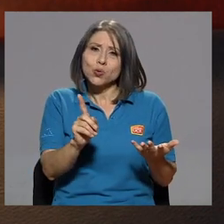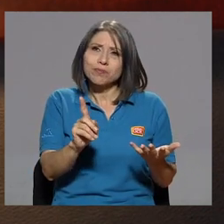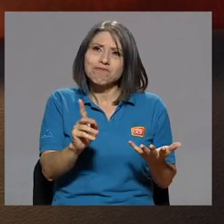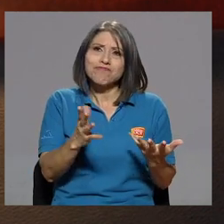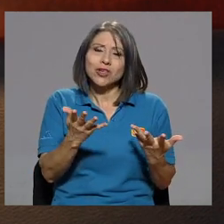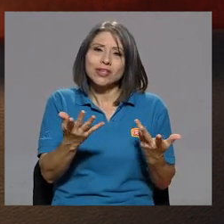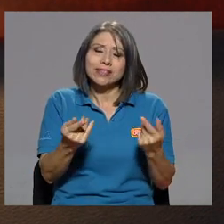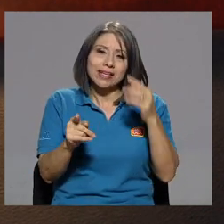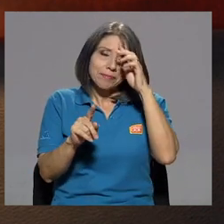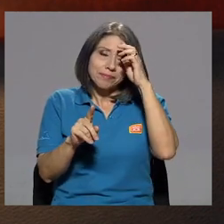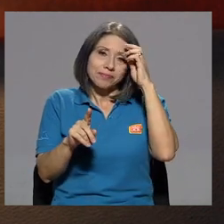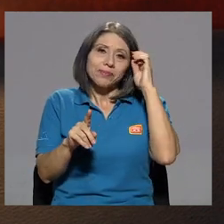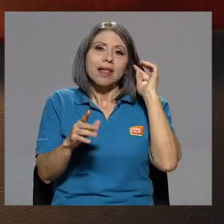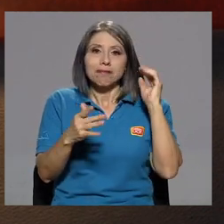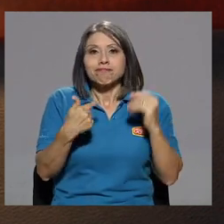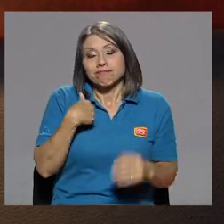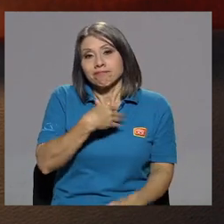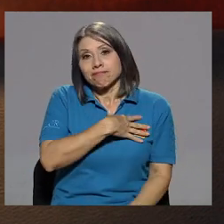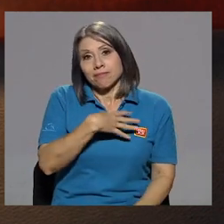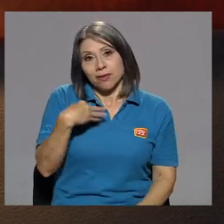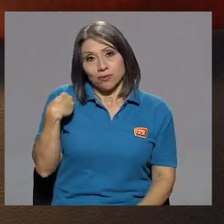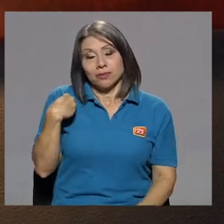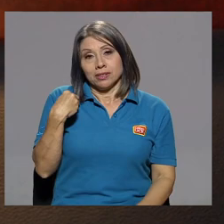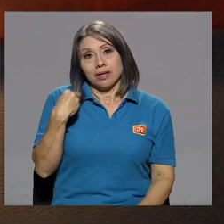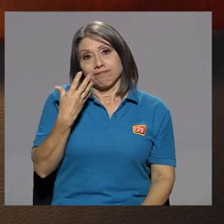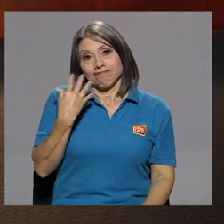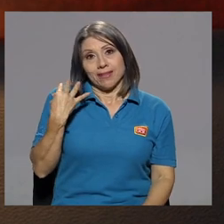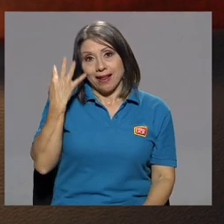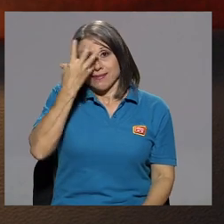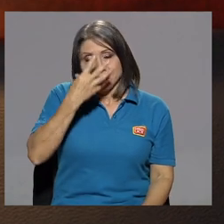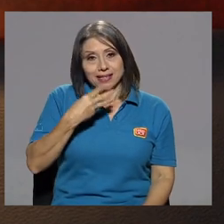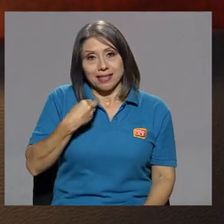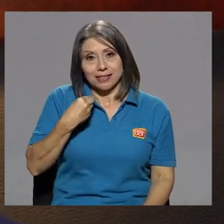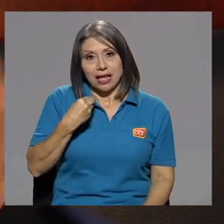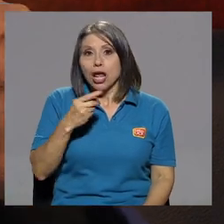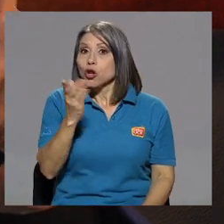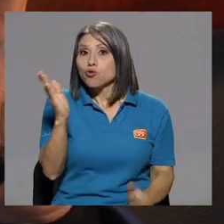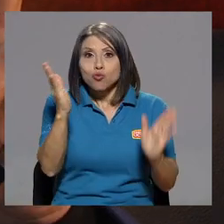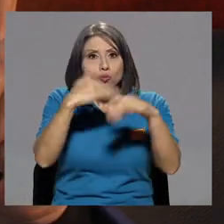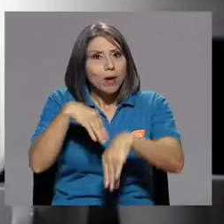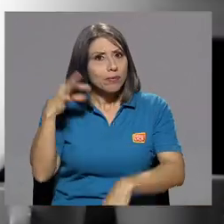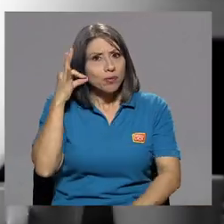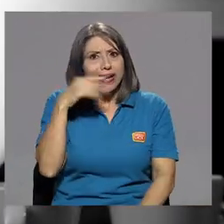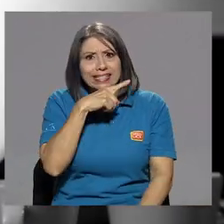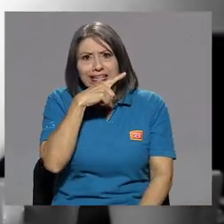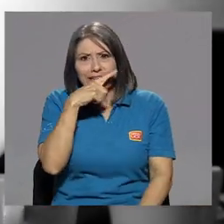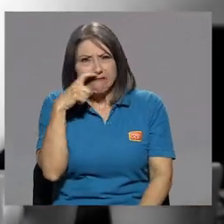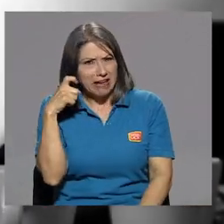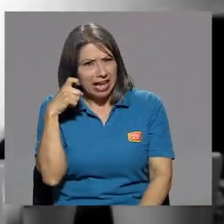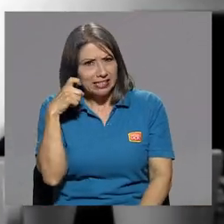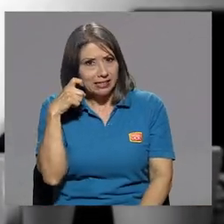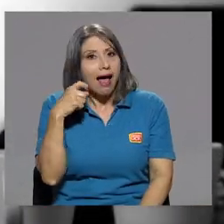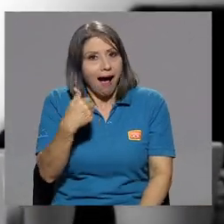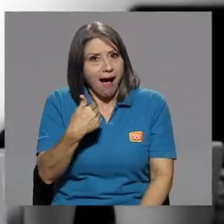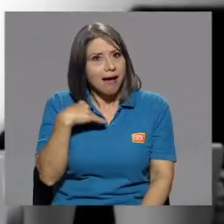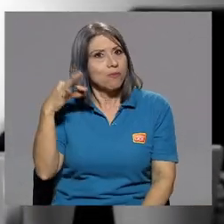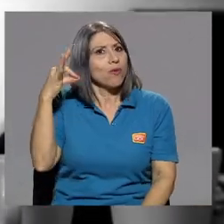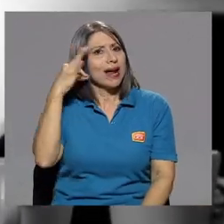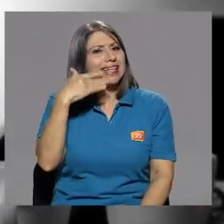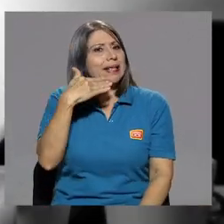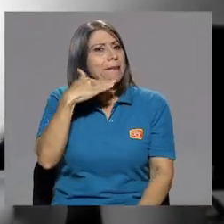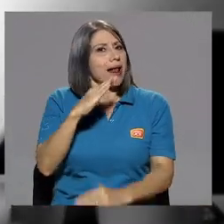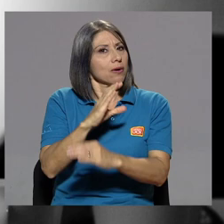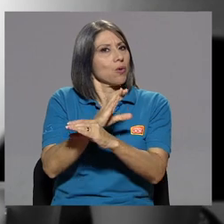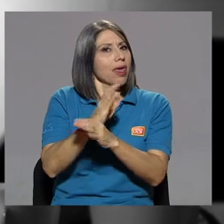aparte de que me gustó la belleza, ¿verdad? No hay mujeres feas, hay mujeres mal cuidadas,